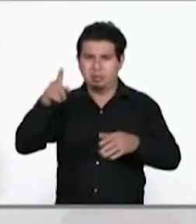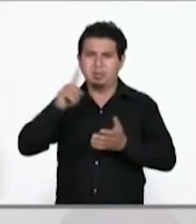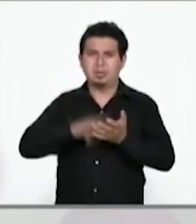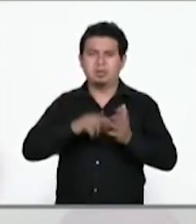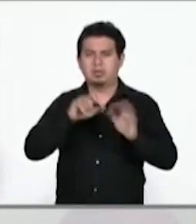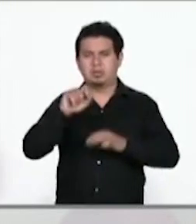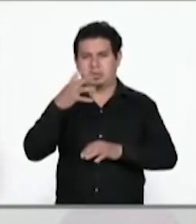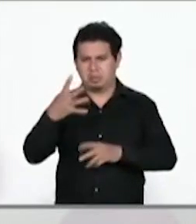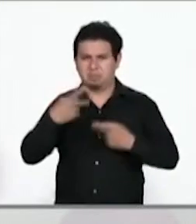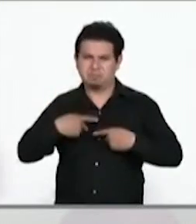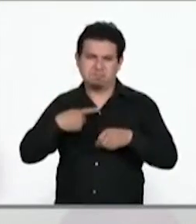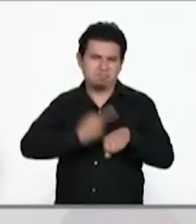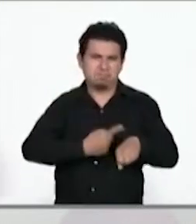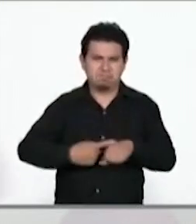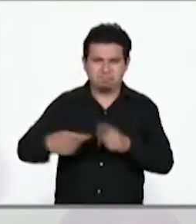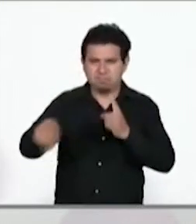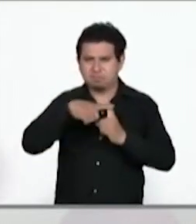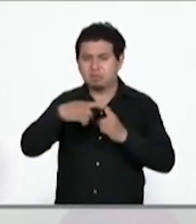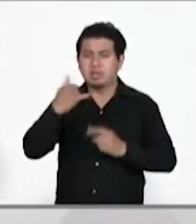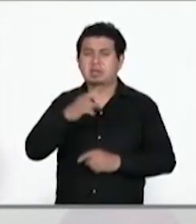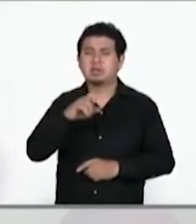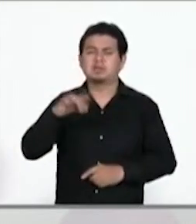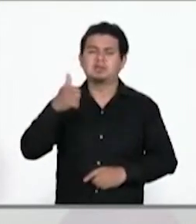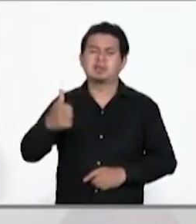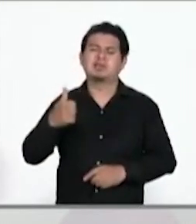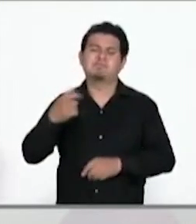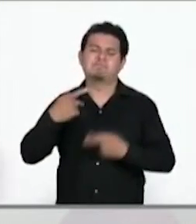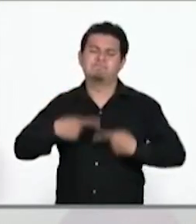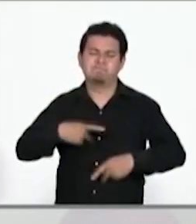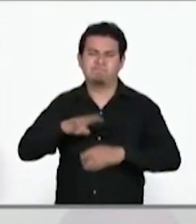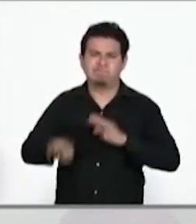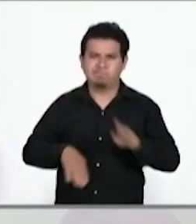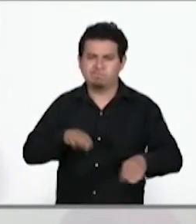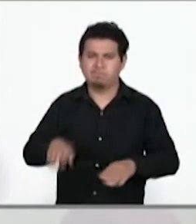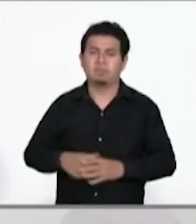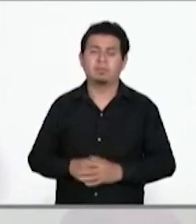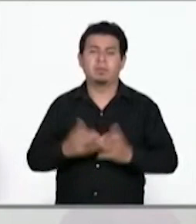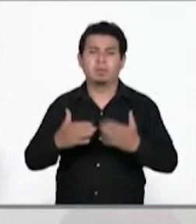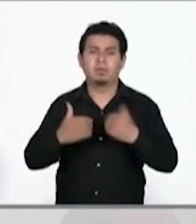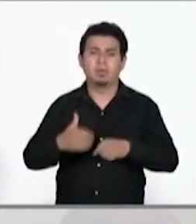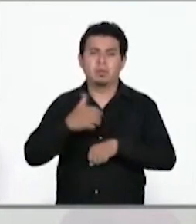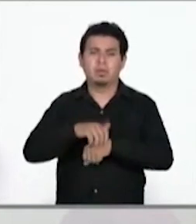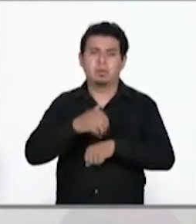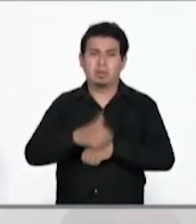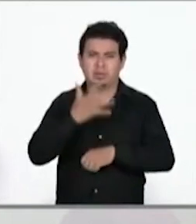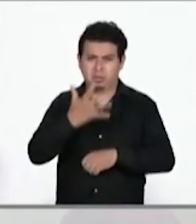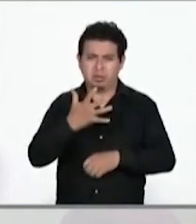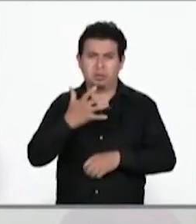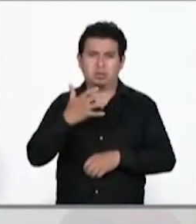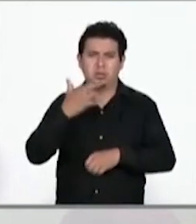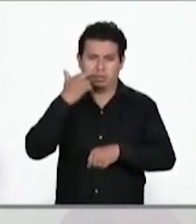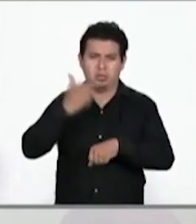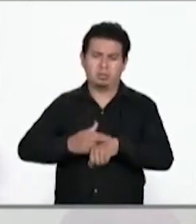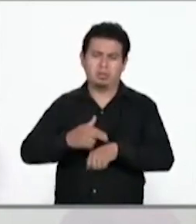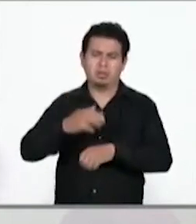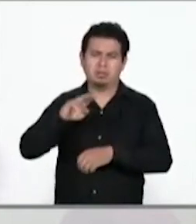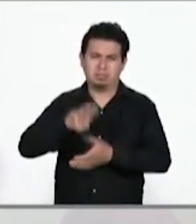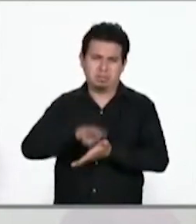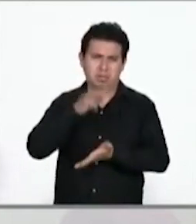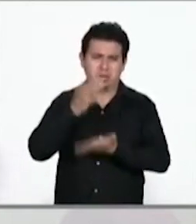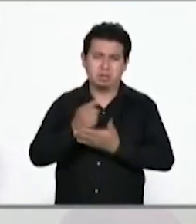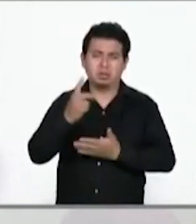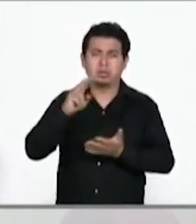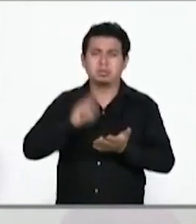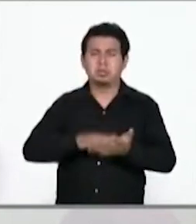El jefe de la Unidad de Medicina Preventiva de los Servicios de Salud de Oaxaca, José Ramón Pintor Sil, informó que al corte de este jueves 21 de enero se han